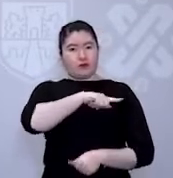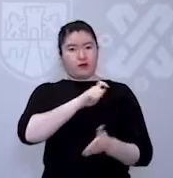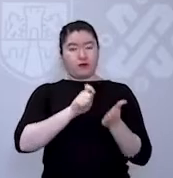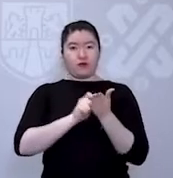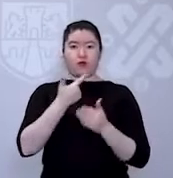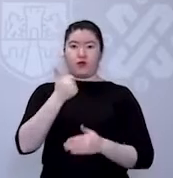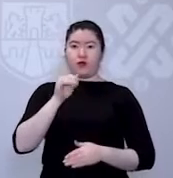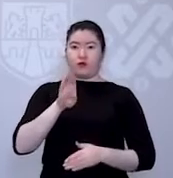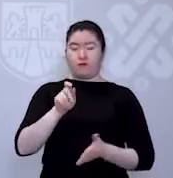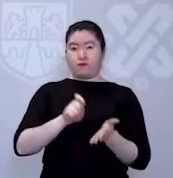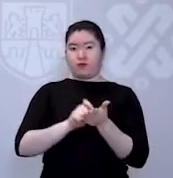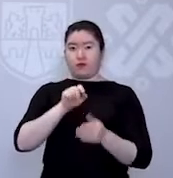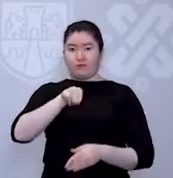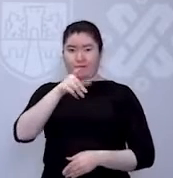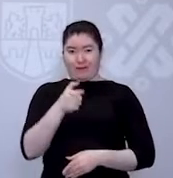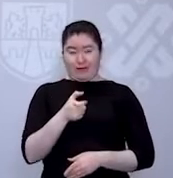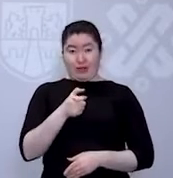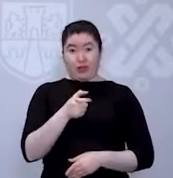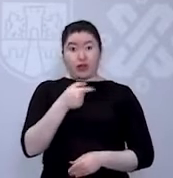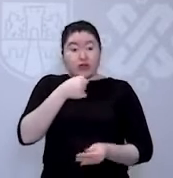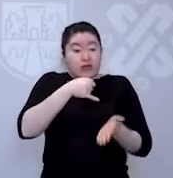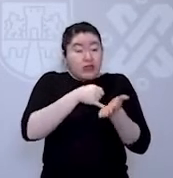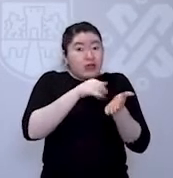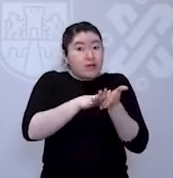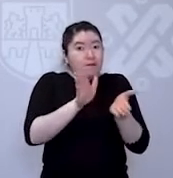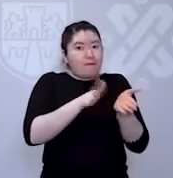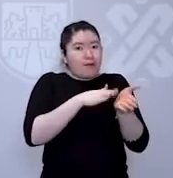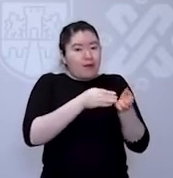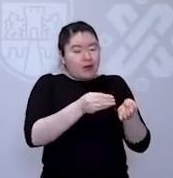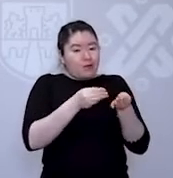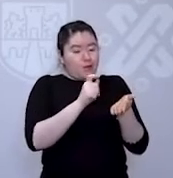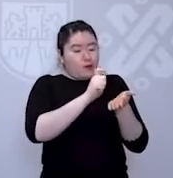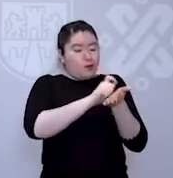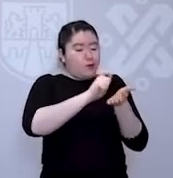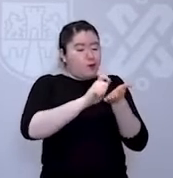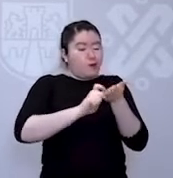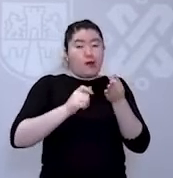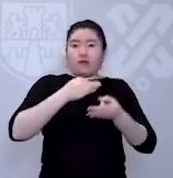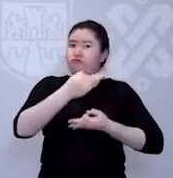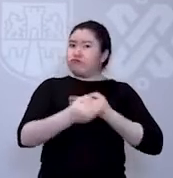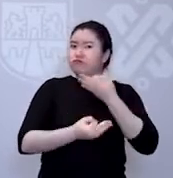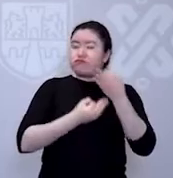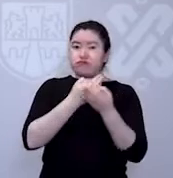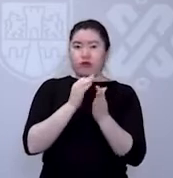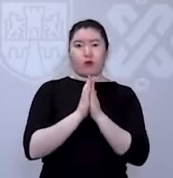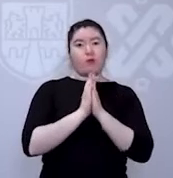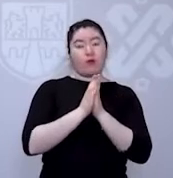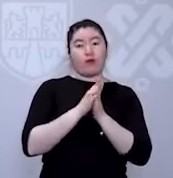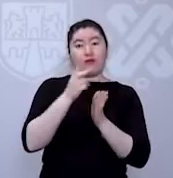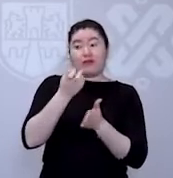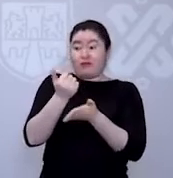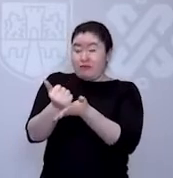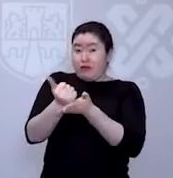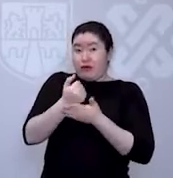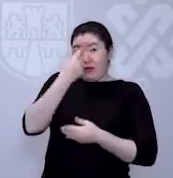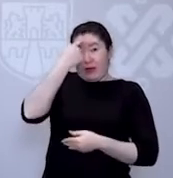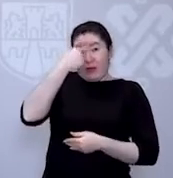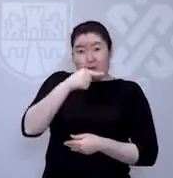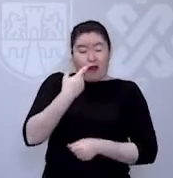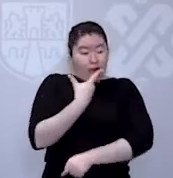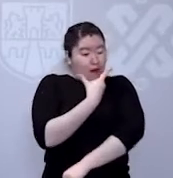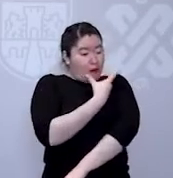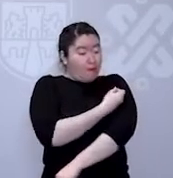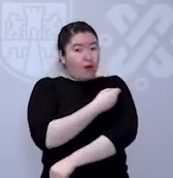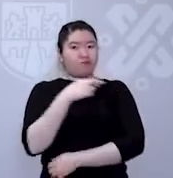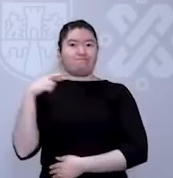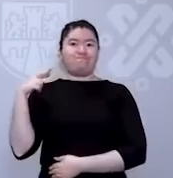.mx. De ser posible, impriman el registro y llénenlo completamente. Eso también nos va a ayudar